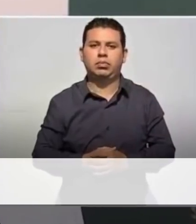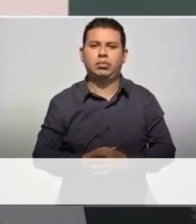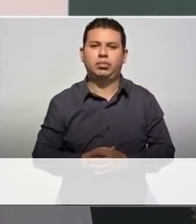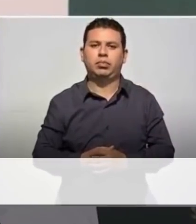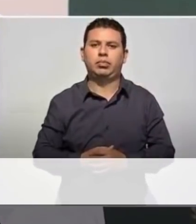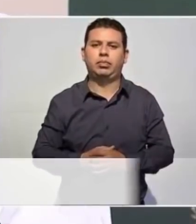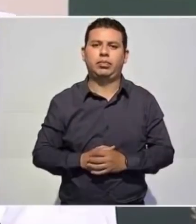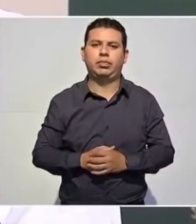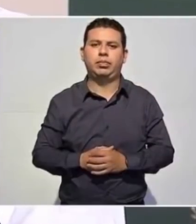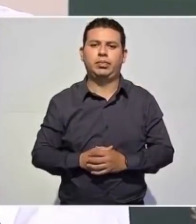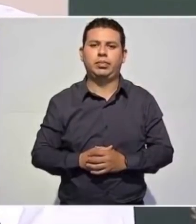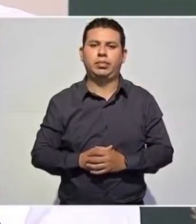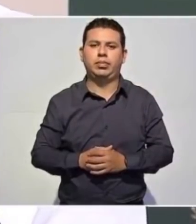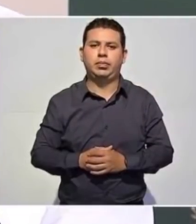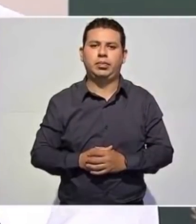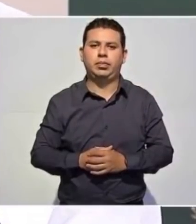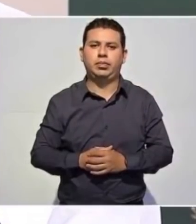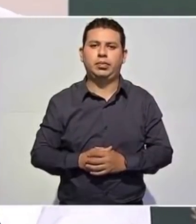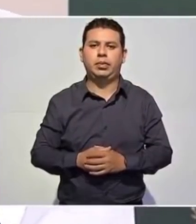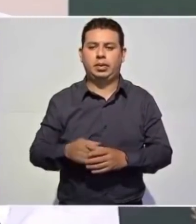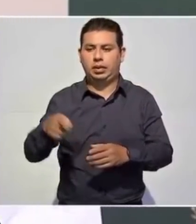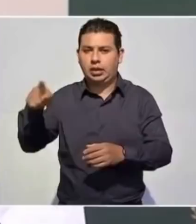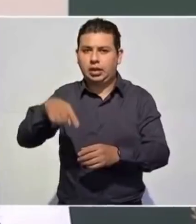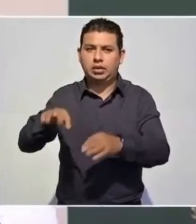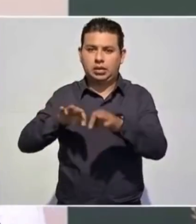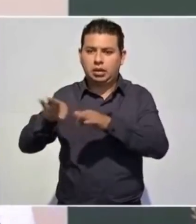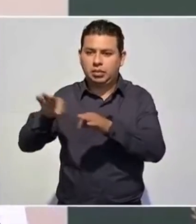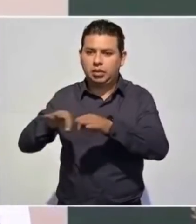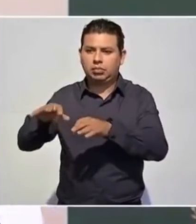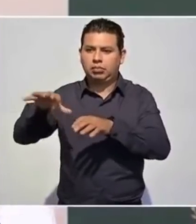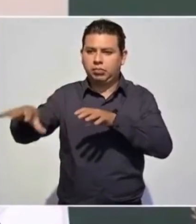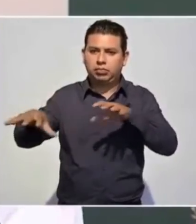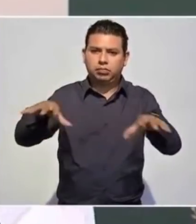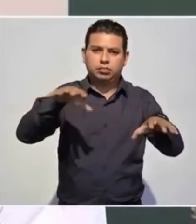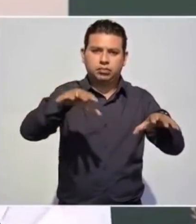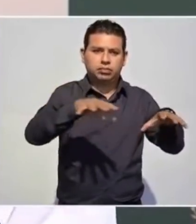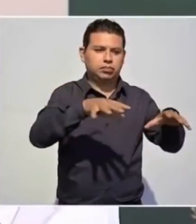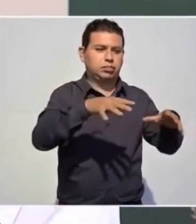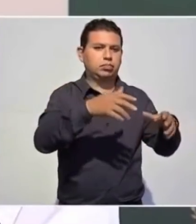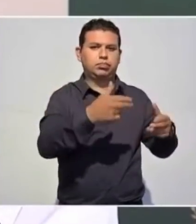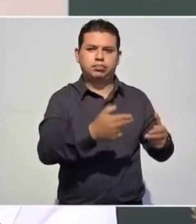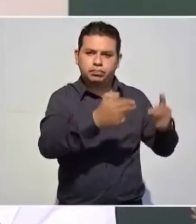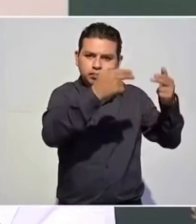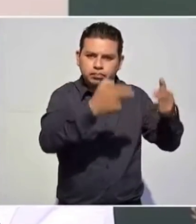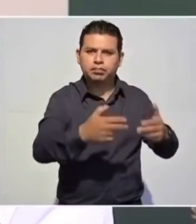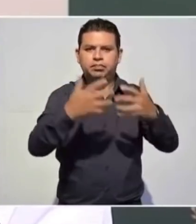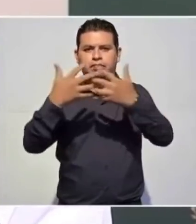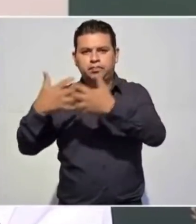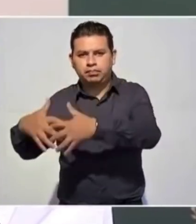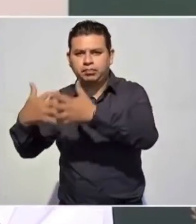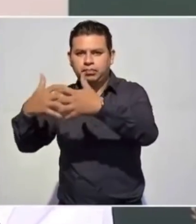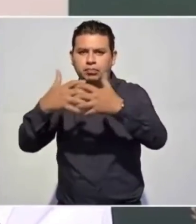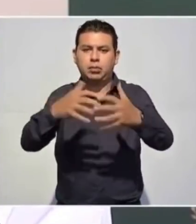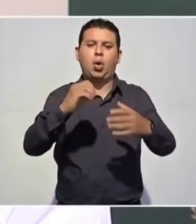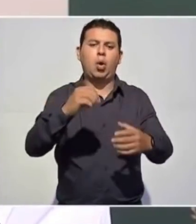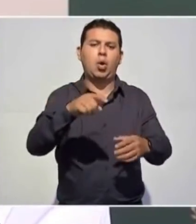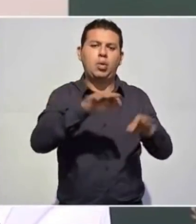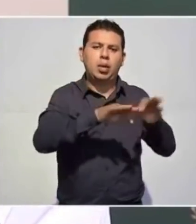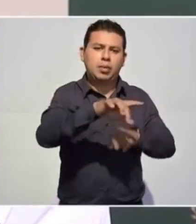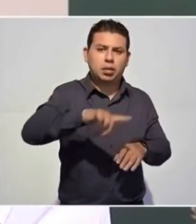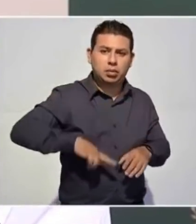de sectores productivos y del mismo gobierno que si se